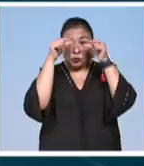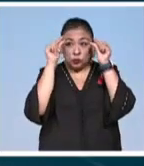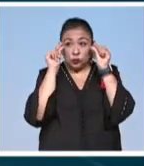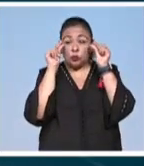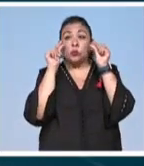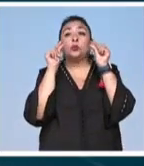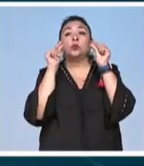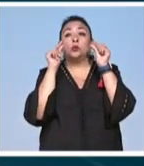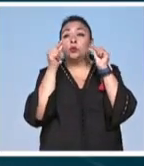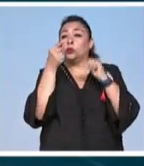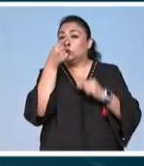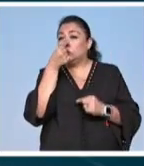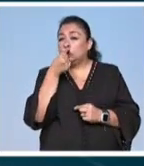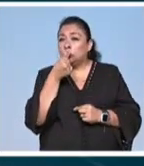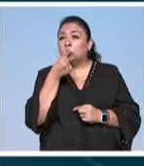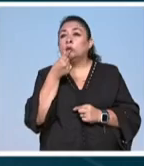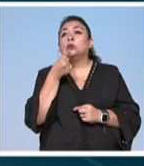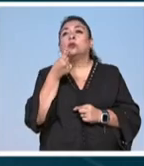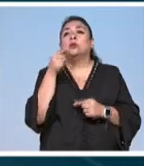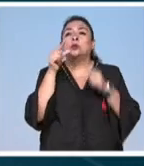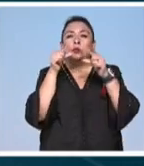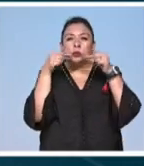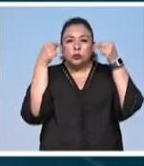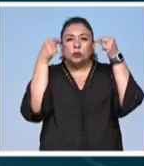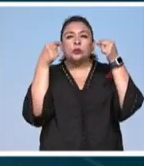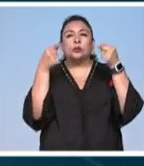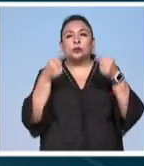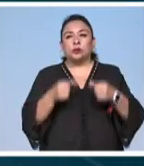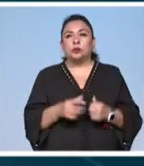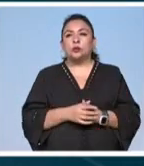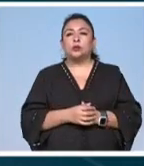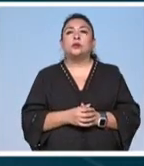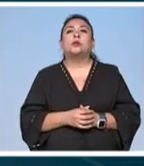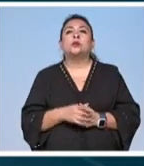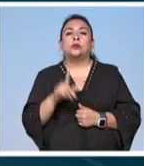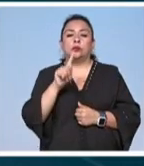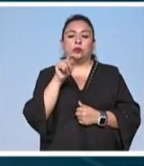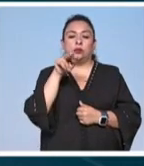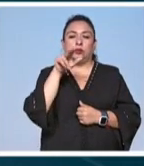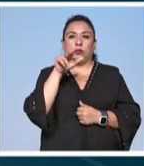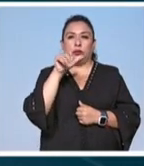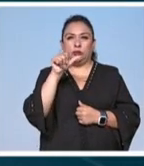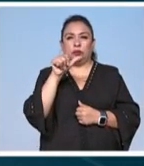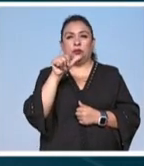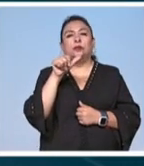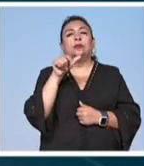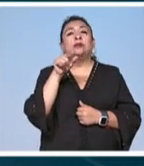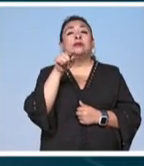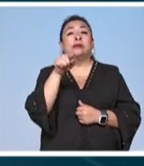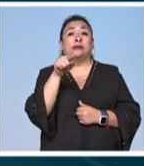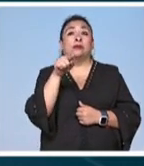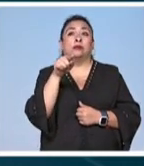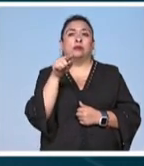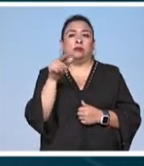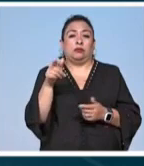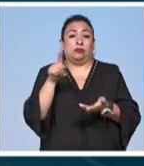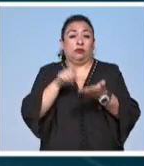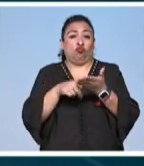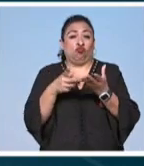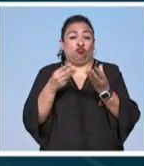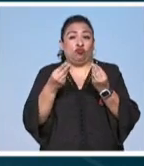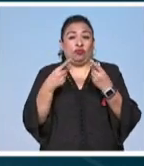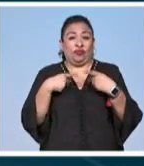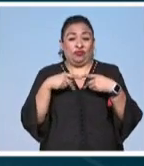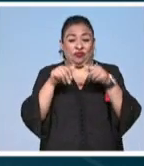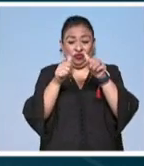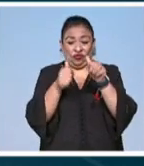tiene esta forma de la nariz algunos hasta bigotes tonalá al occidente del país es considerado una cuna de alfareros